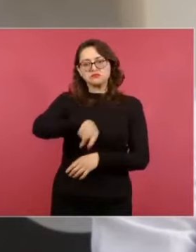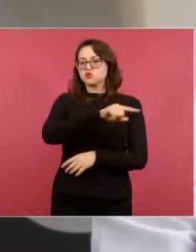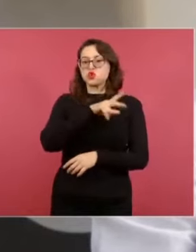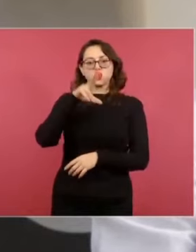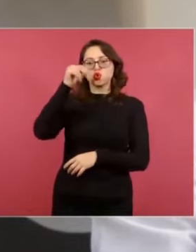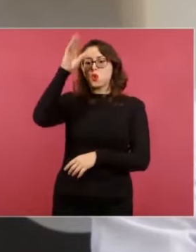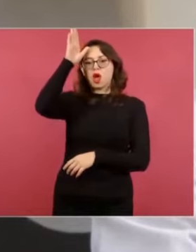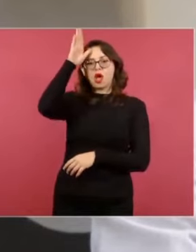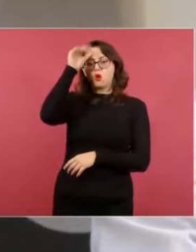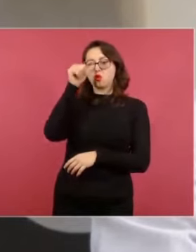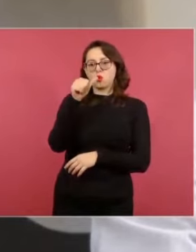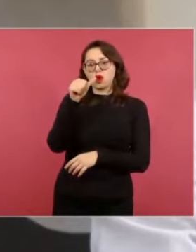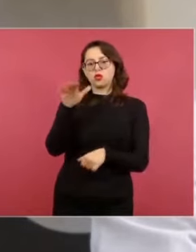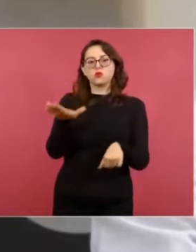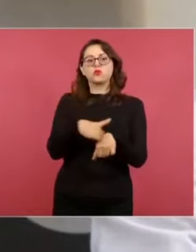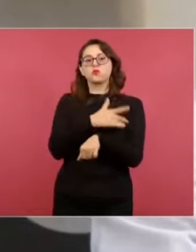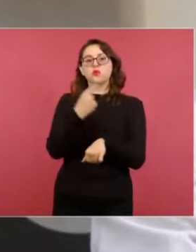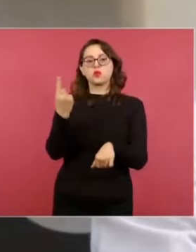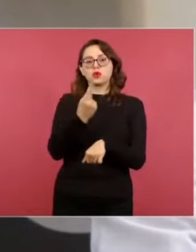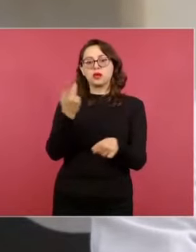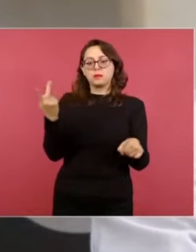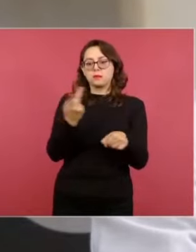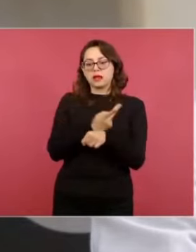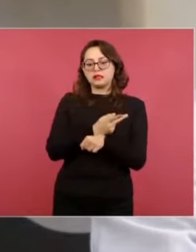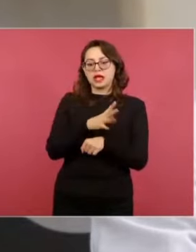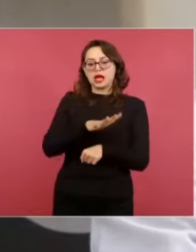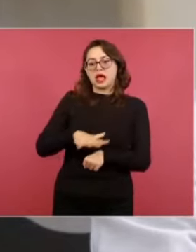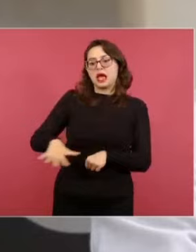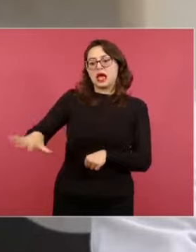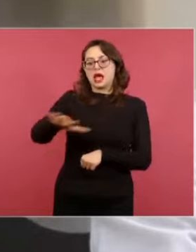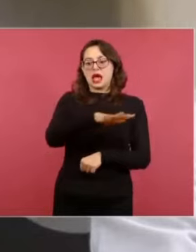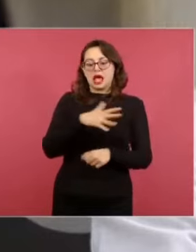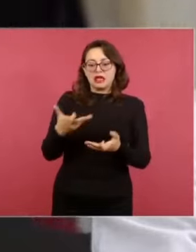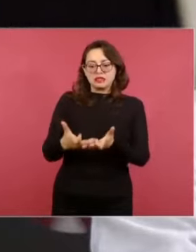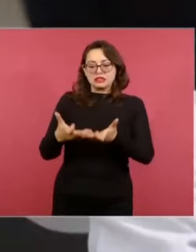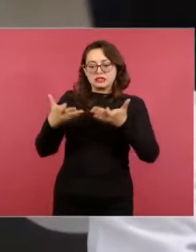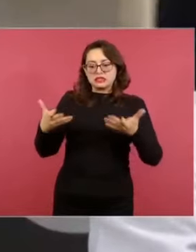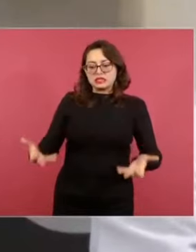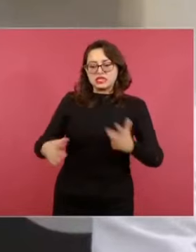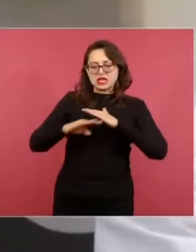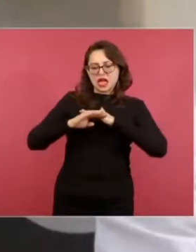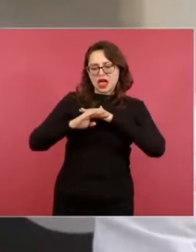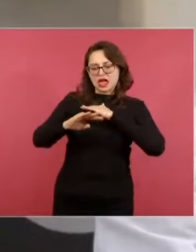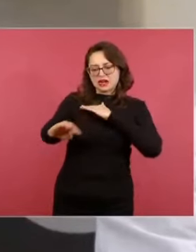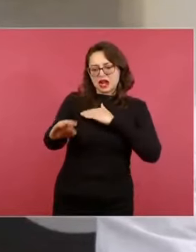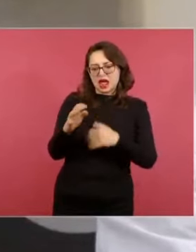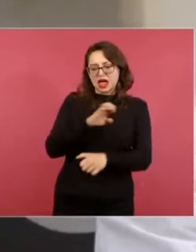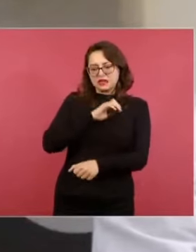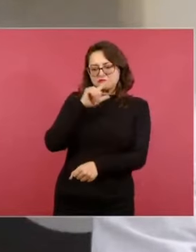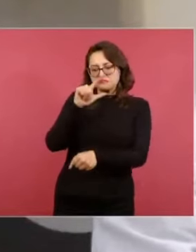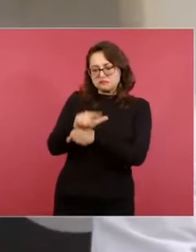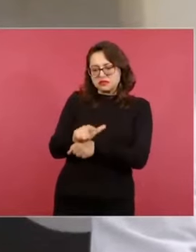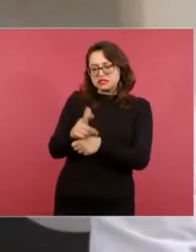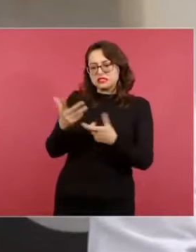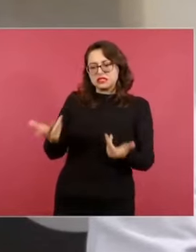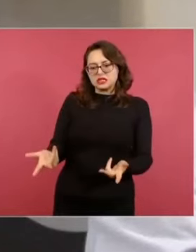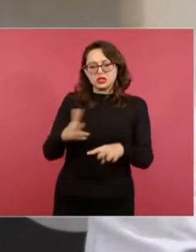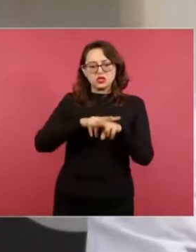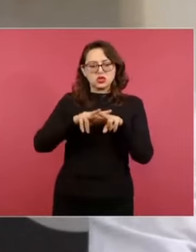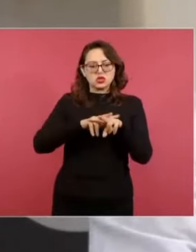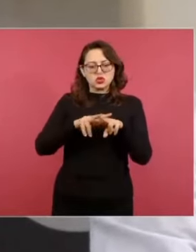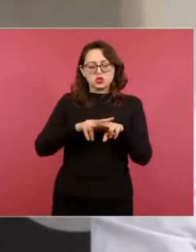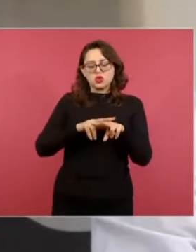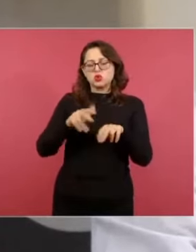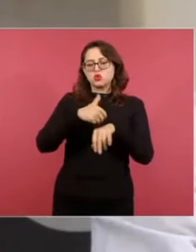las características del suelo cárstico en esta región, en el tramo cinco norte, en el tramo cinco